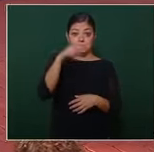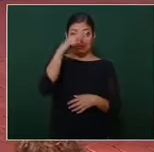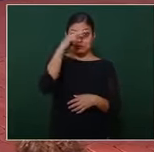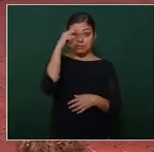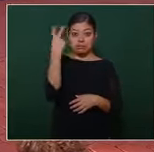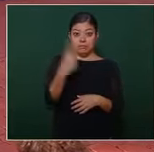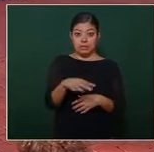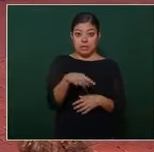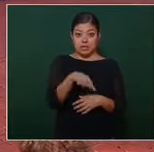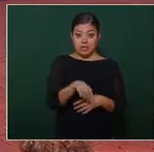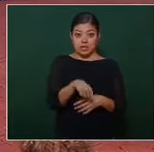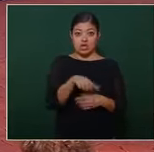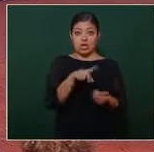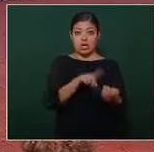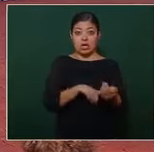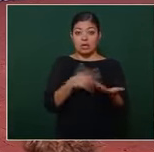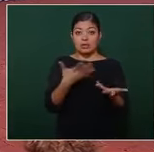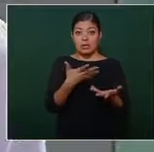ahorramos el flete